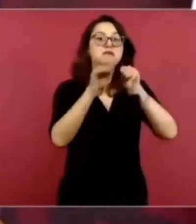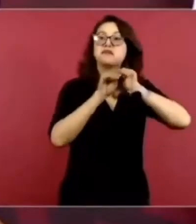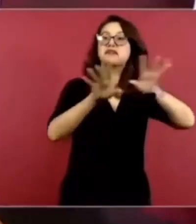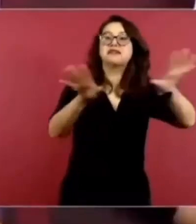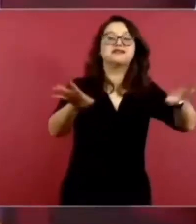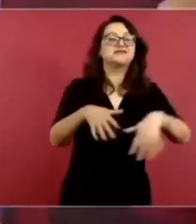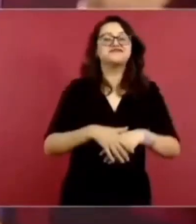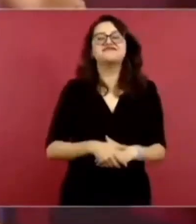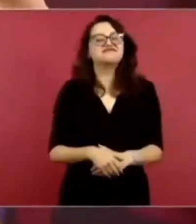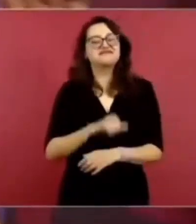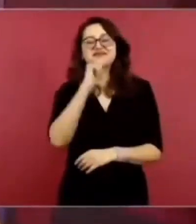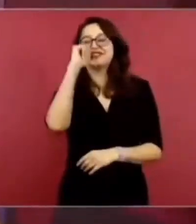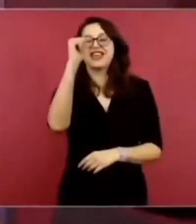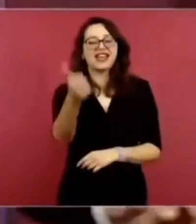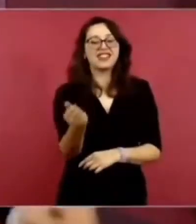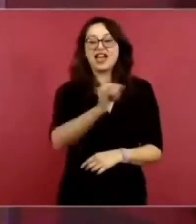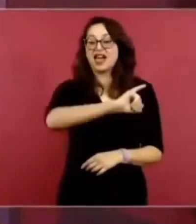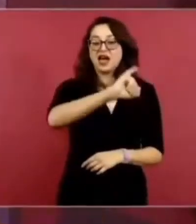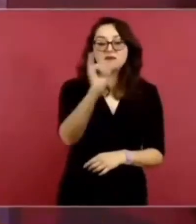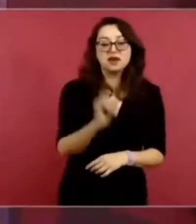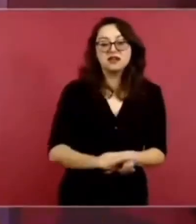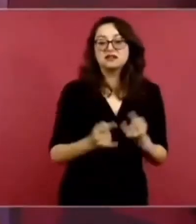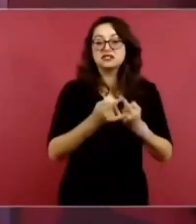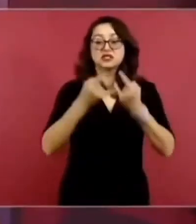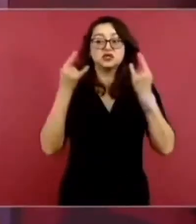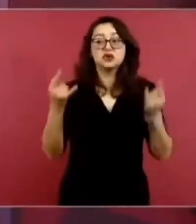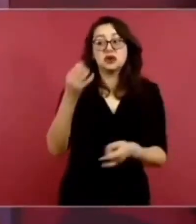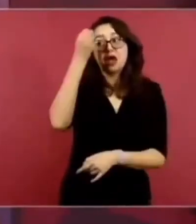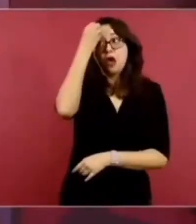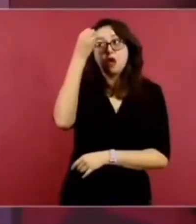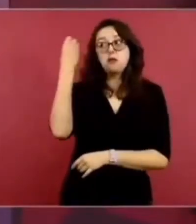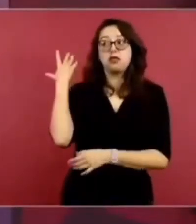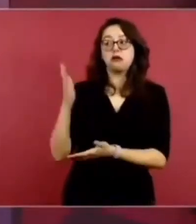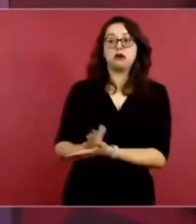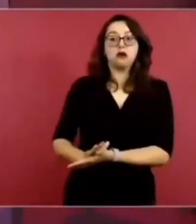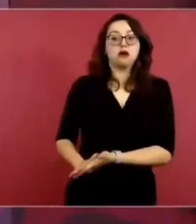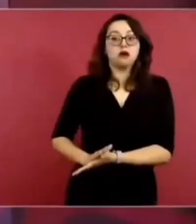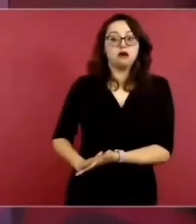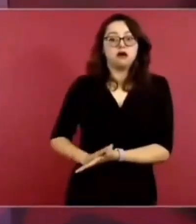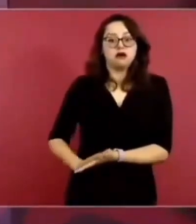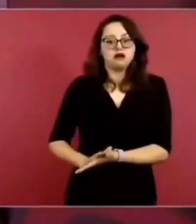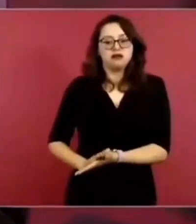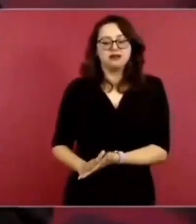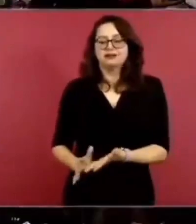esto no se toca está